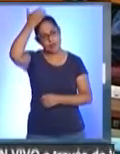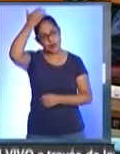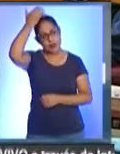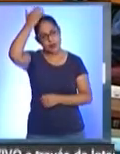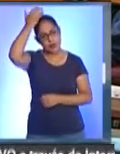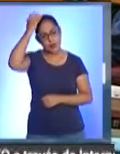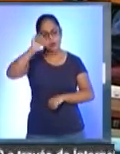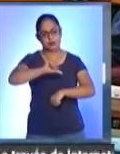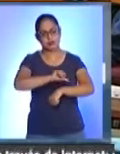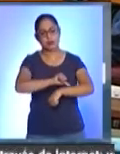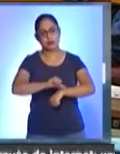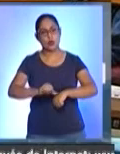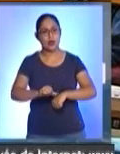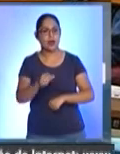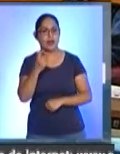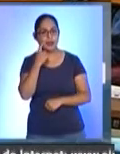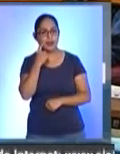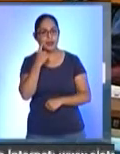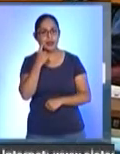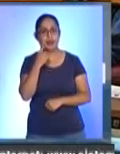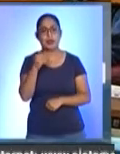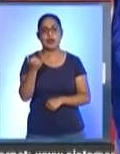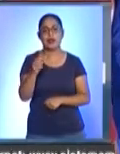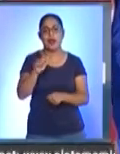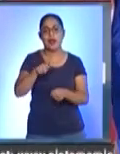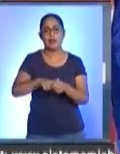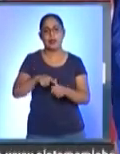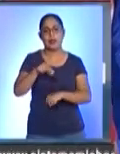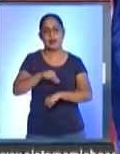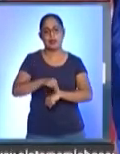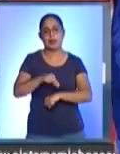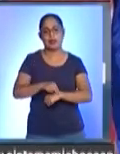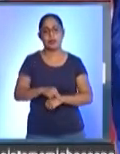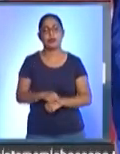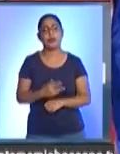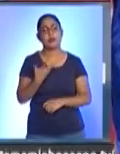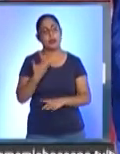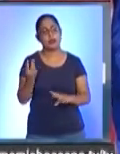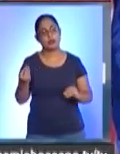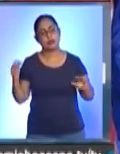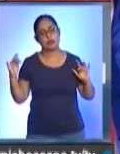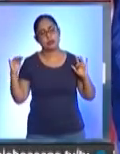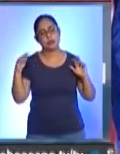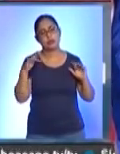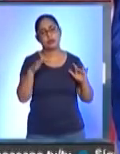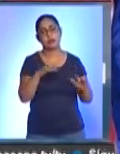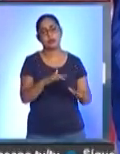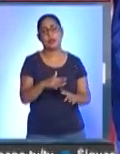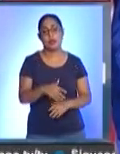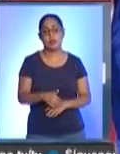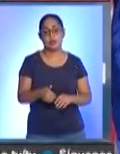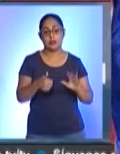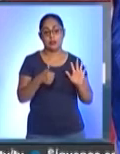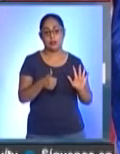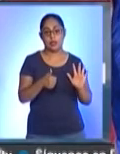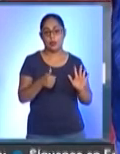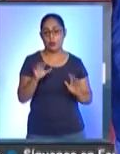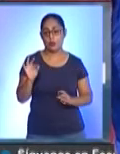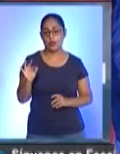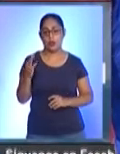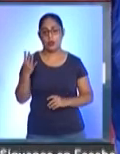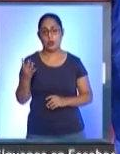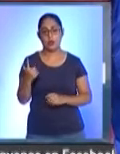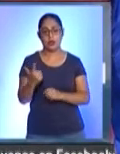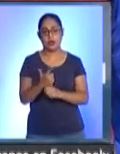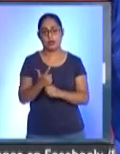dentista, comunicación y médico veterinario. Debido a la demanda que registraron seis de las 44 licenciaturas